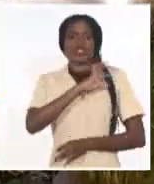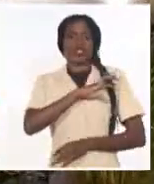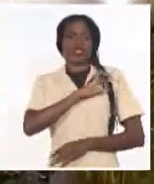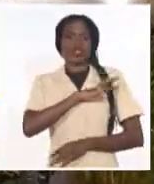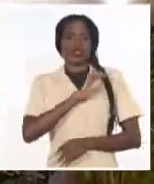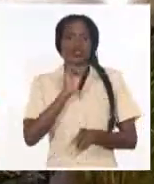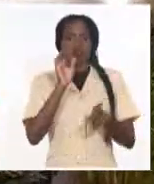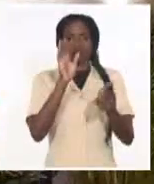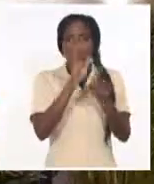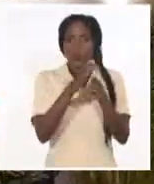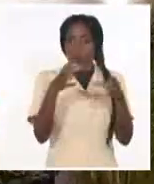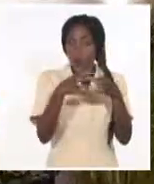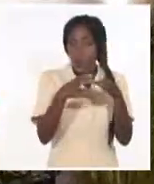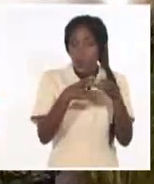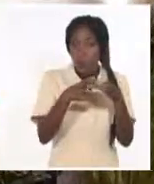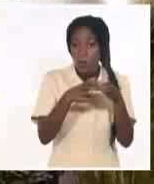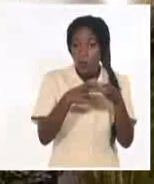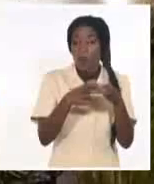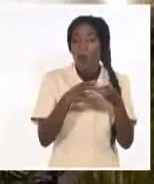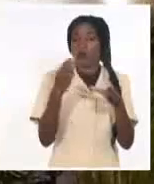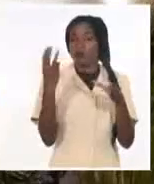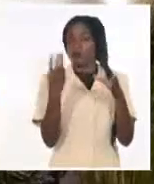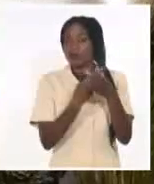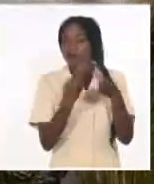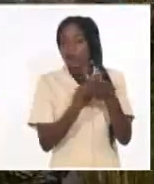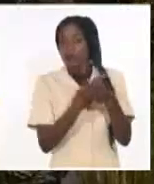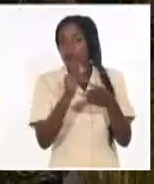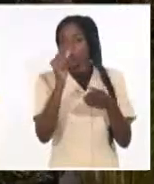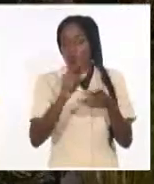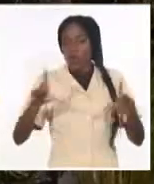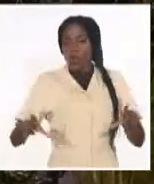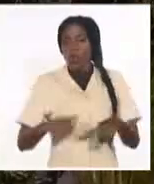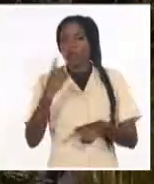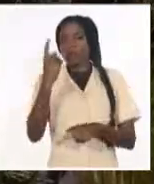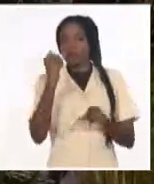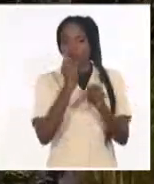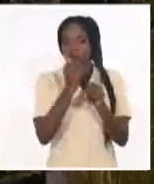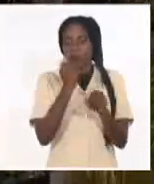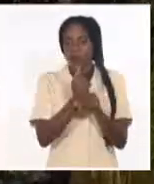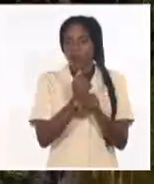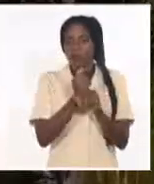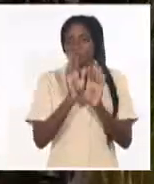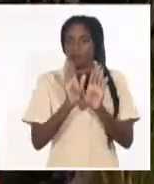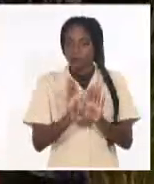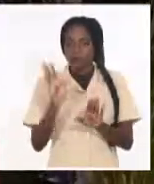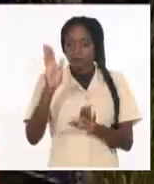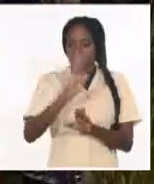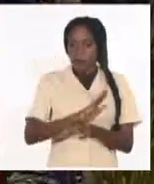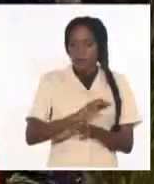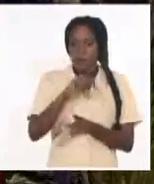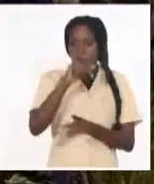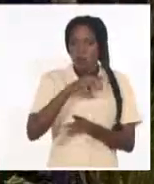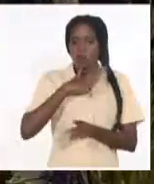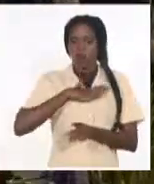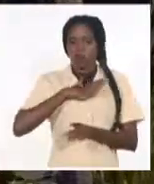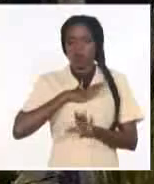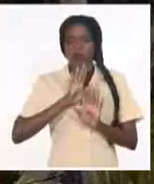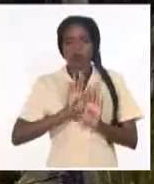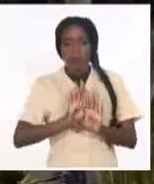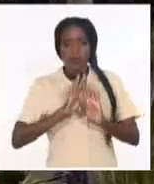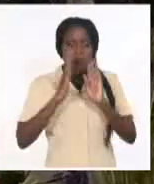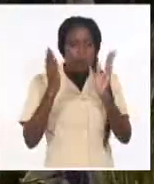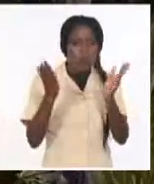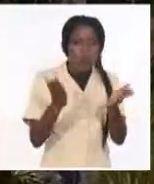donde nuestra delegación parapanamericana ya cumple una jornada de estancia. Hoy, por supuesto, fue el día de descanso general